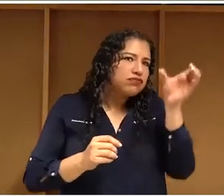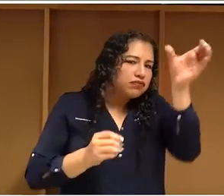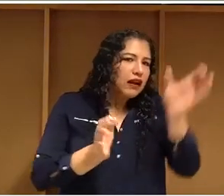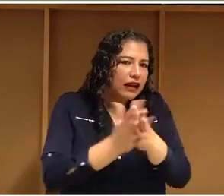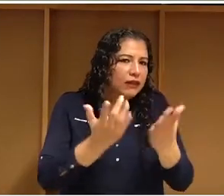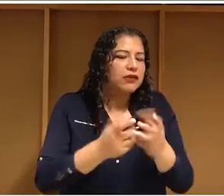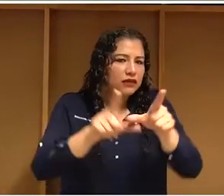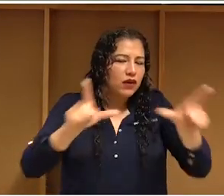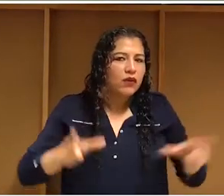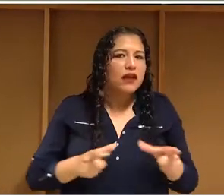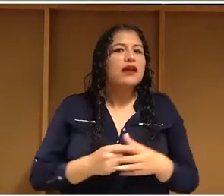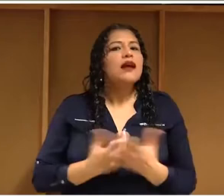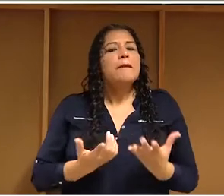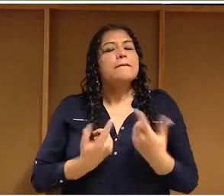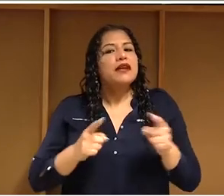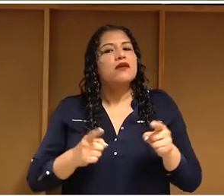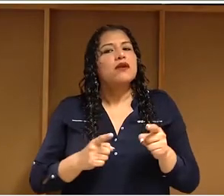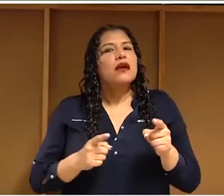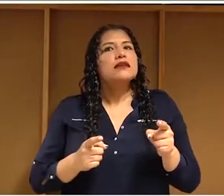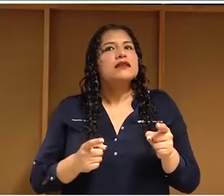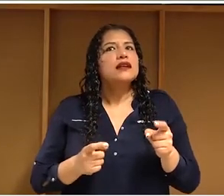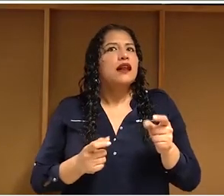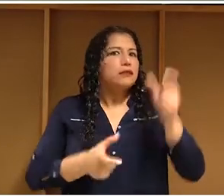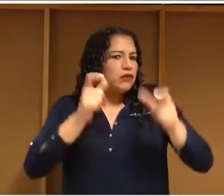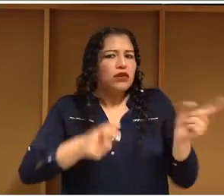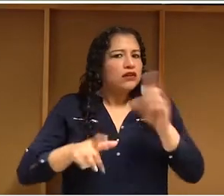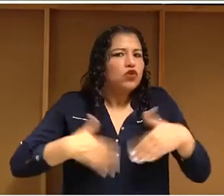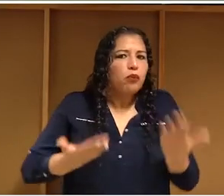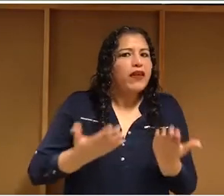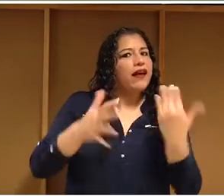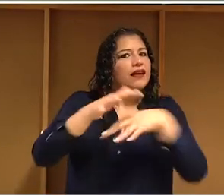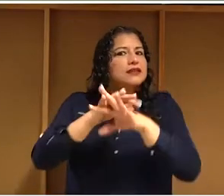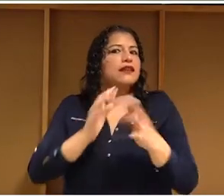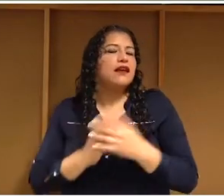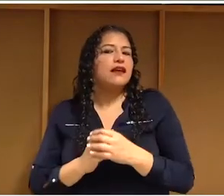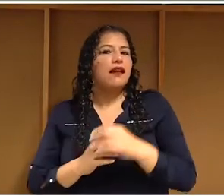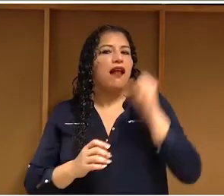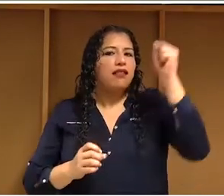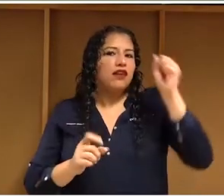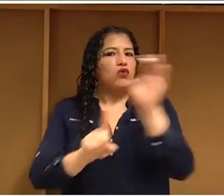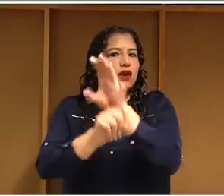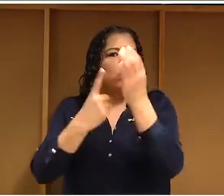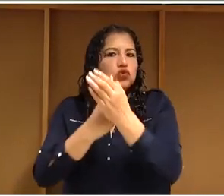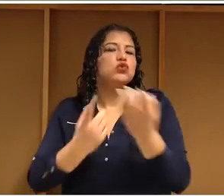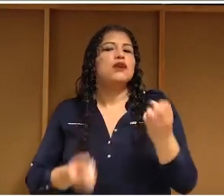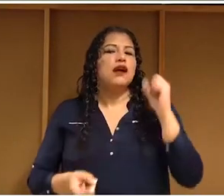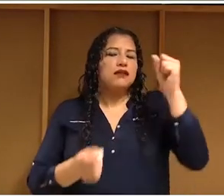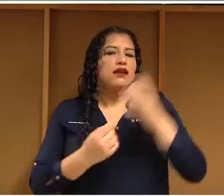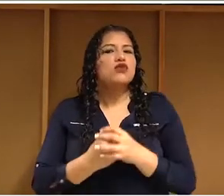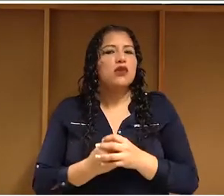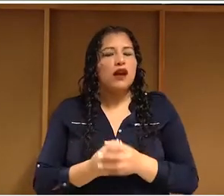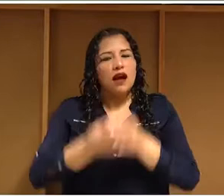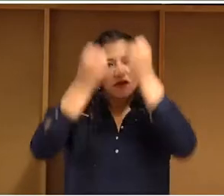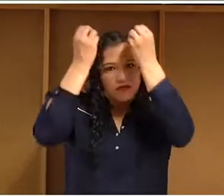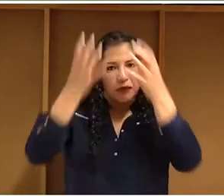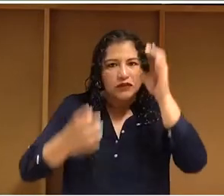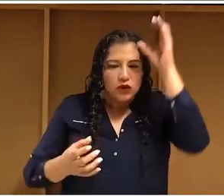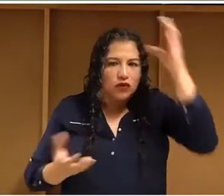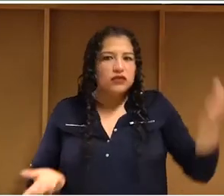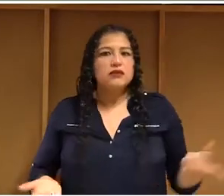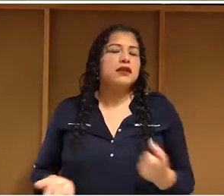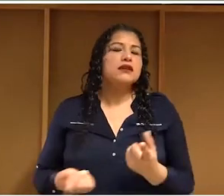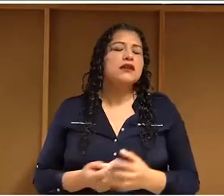nadie pudiese acceder a la cultura y al conocimiento no habría más cultura ni conocimiento. Y afortunadamente esto es algo que